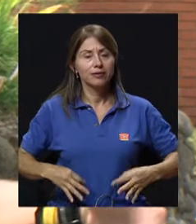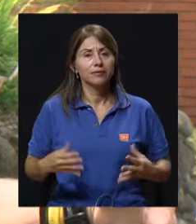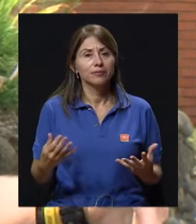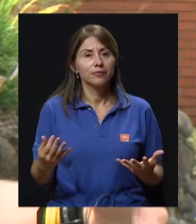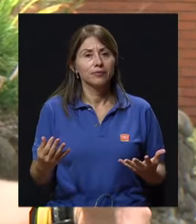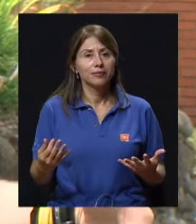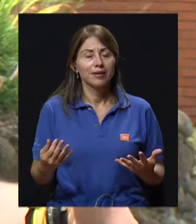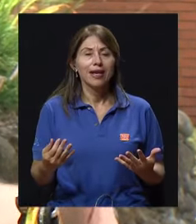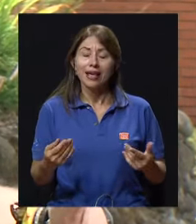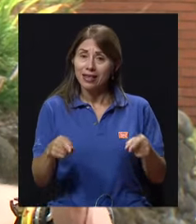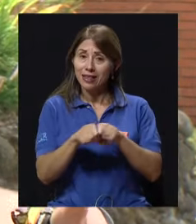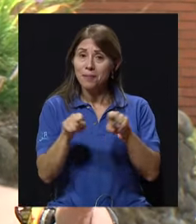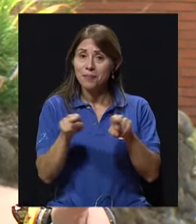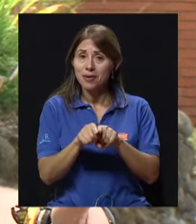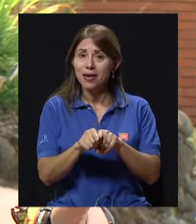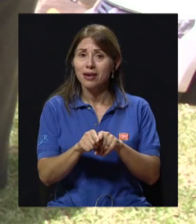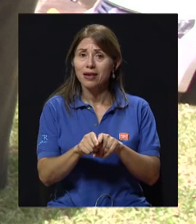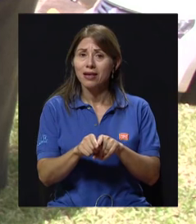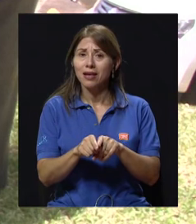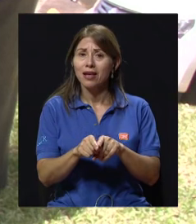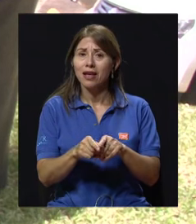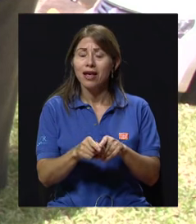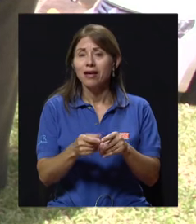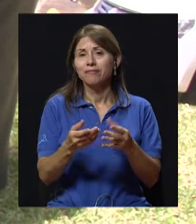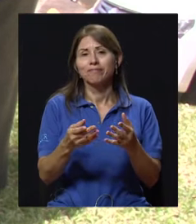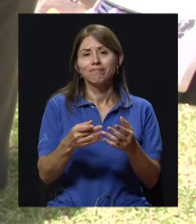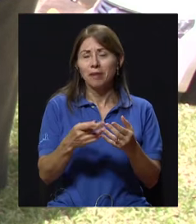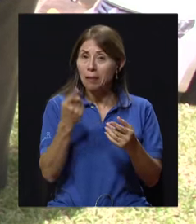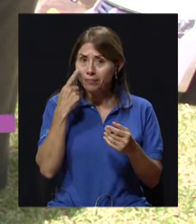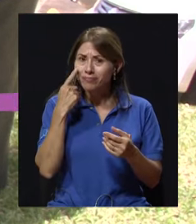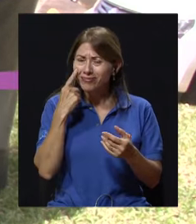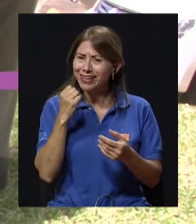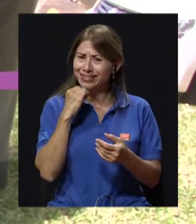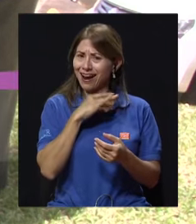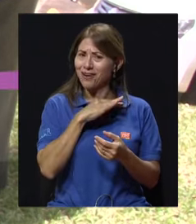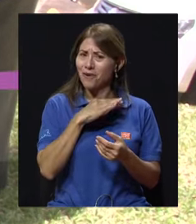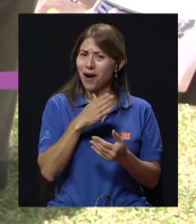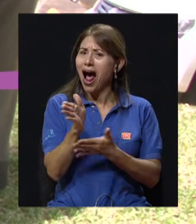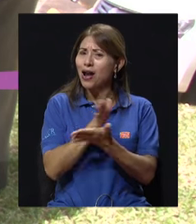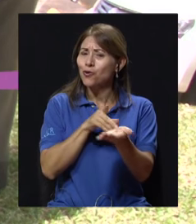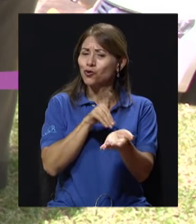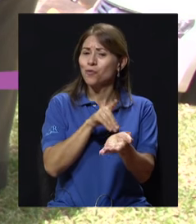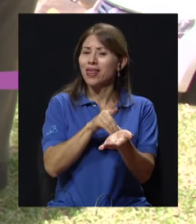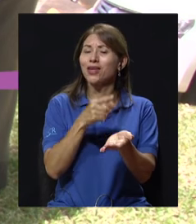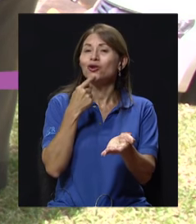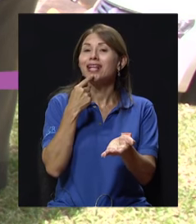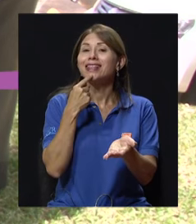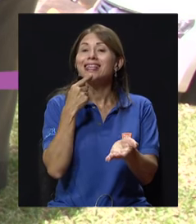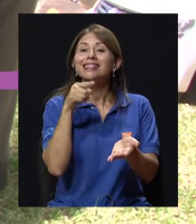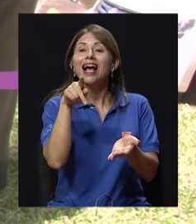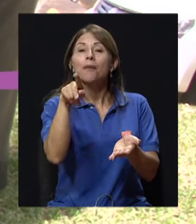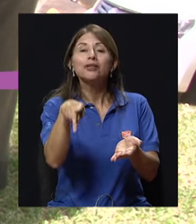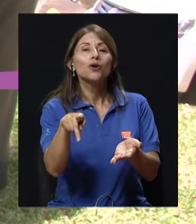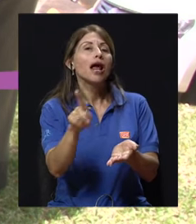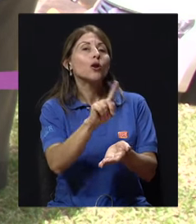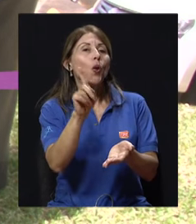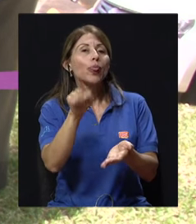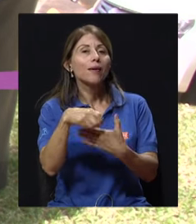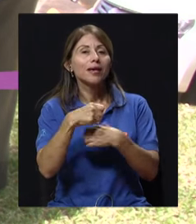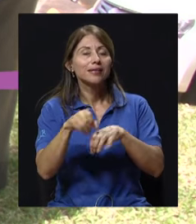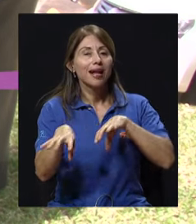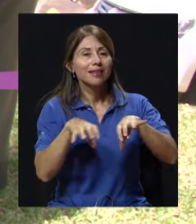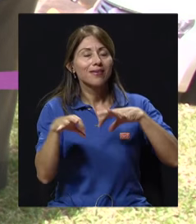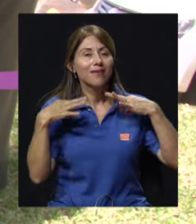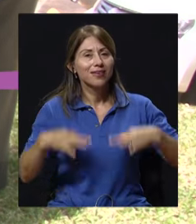pareciera extraño, pero hay muchos que hay médicos que les recomiendan que no pueden hacer, o ellos entienden eso cuando el médico les dice,